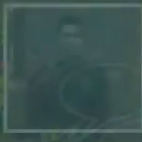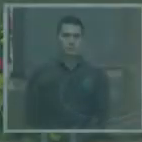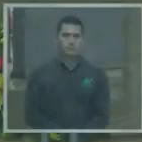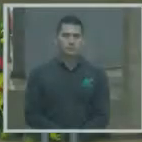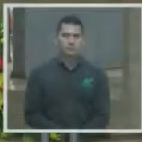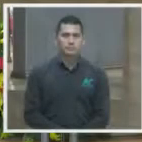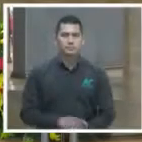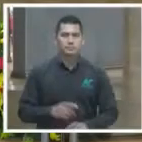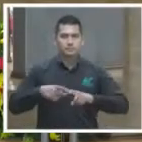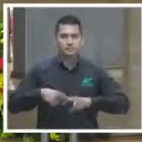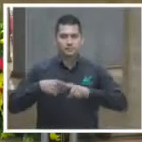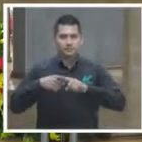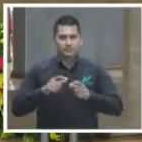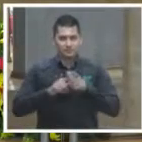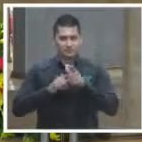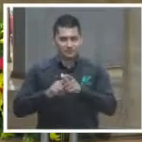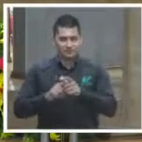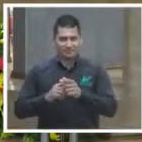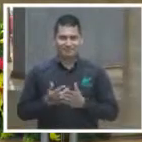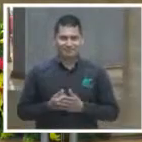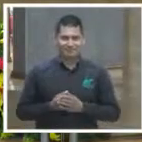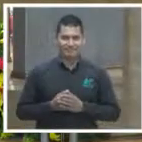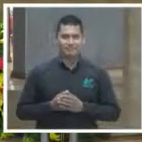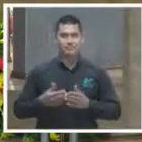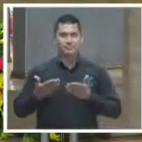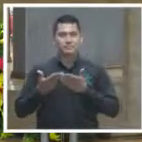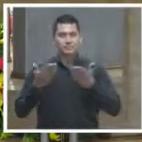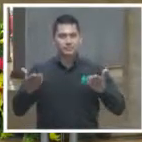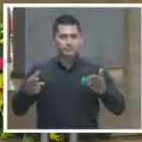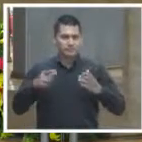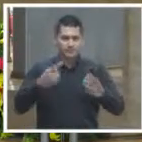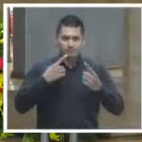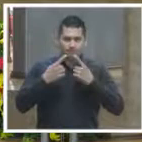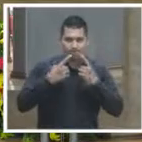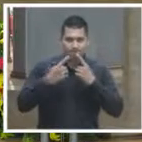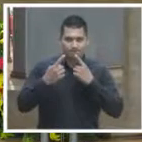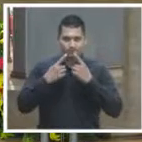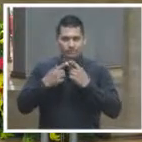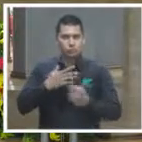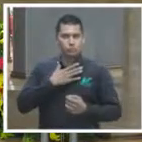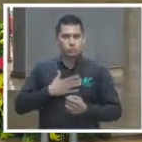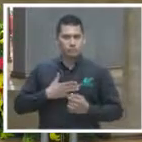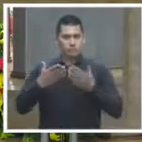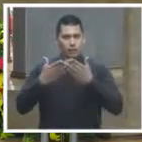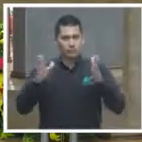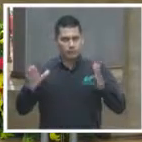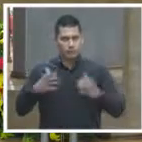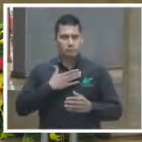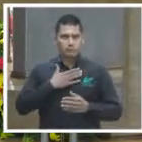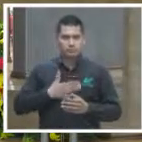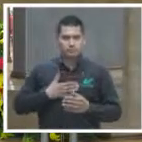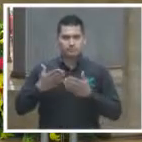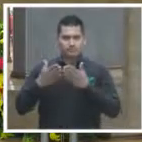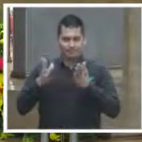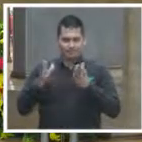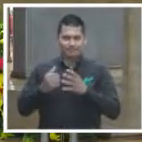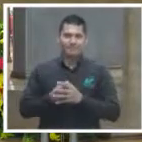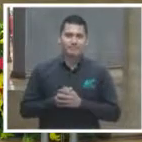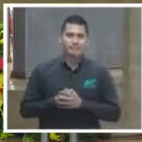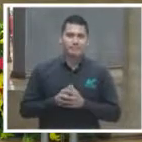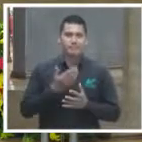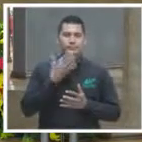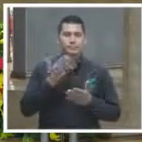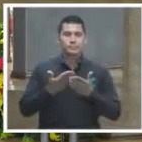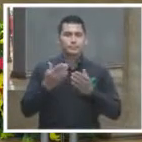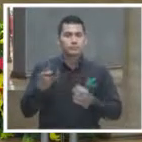Continuamos con los trabajos que convoca el seminario Diálogos para la Justicia Abierta y la Cultura Democrática. Agradecemos ampliamente